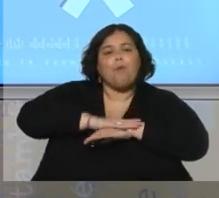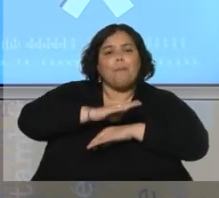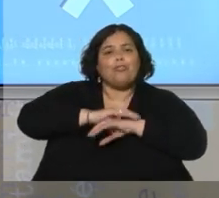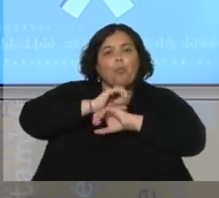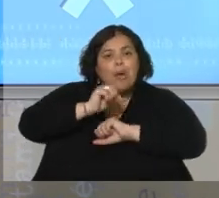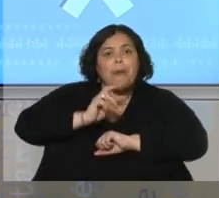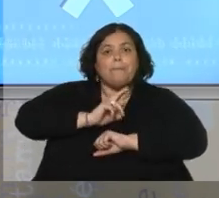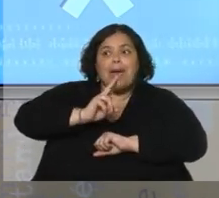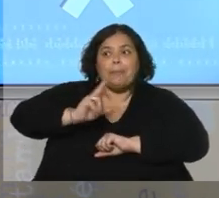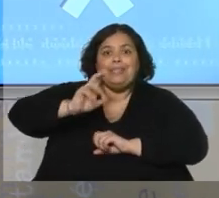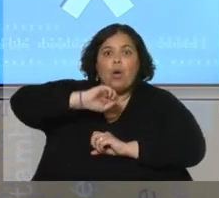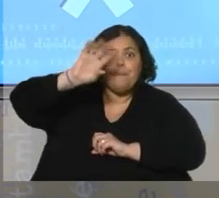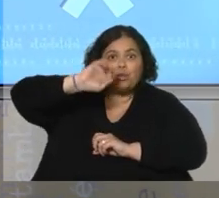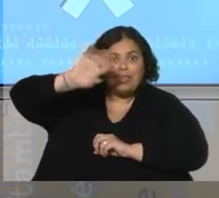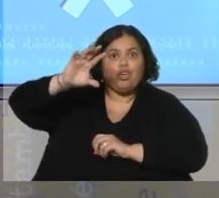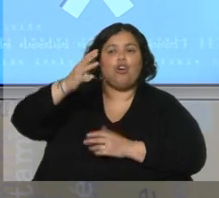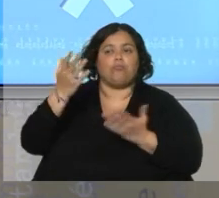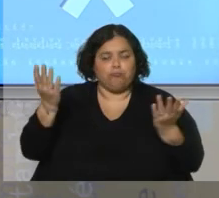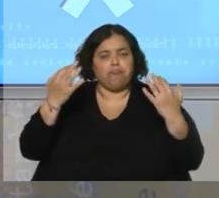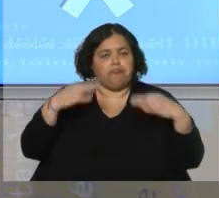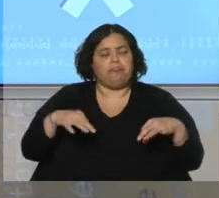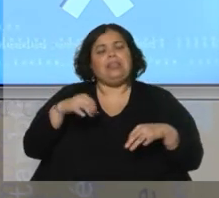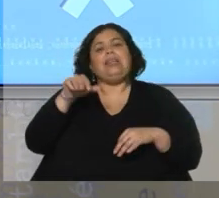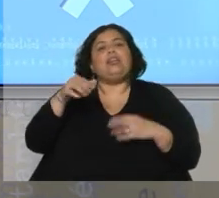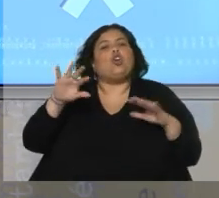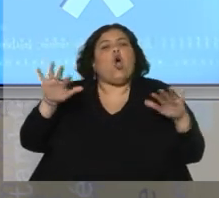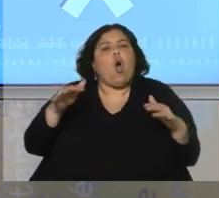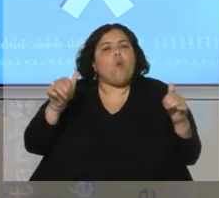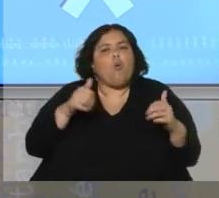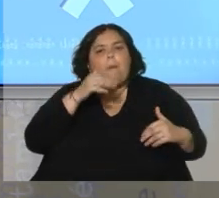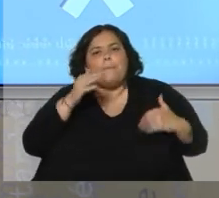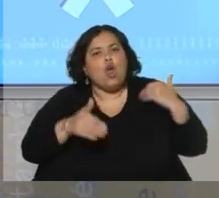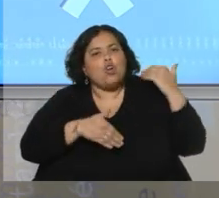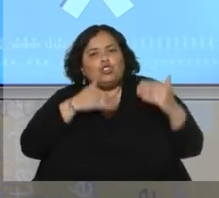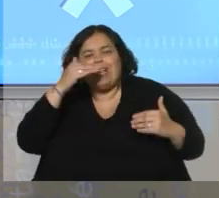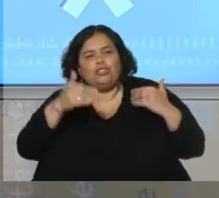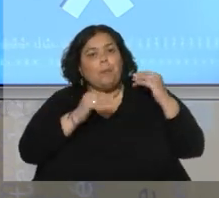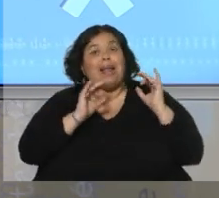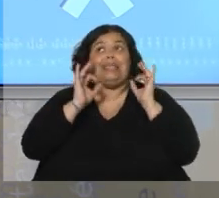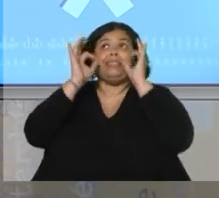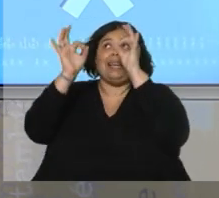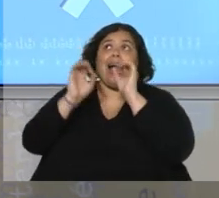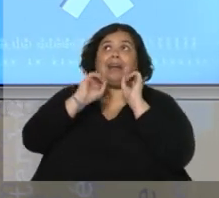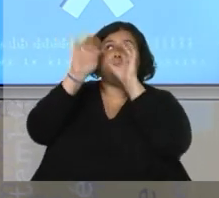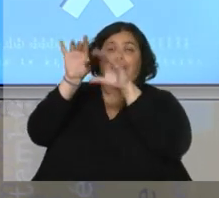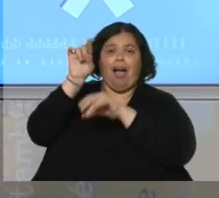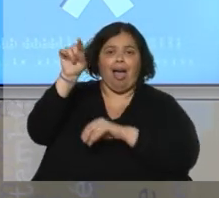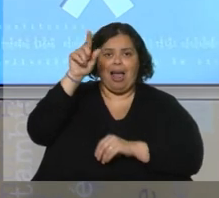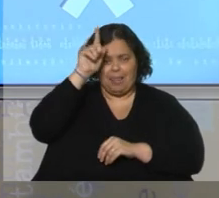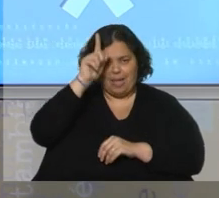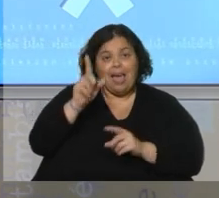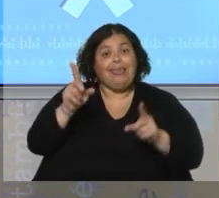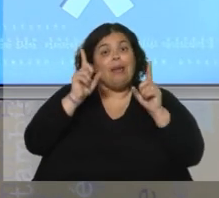los permisos de exportación, de importación y cómo es que se dio el proceso para llegar hasta Alemania y después también agrega